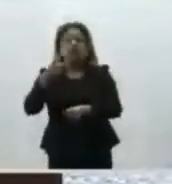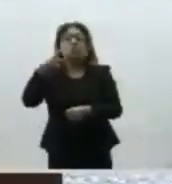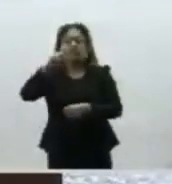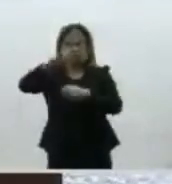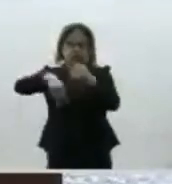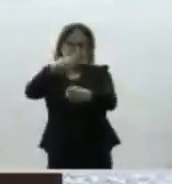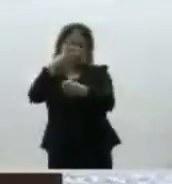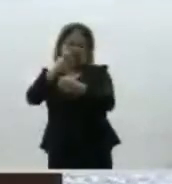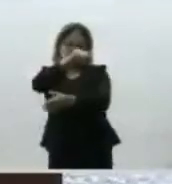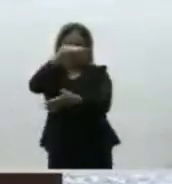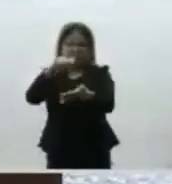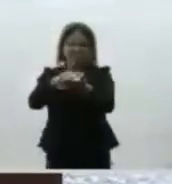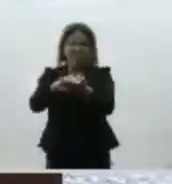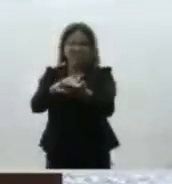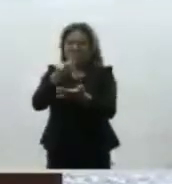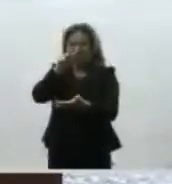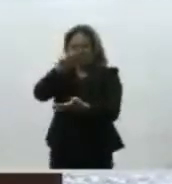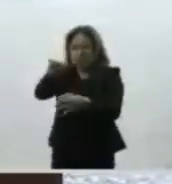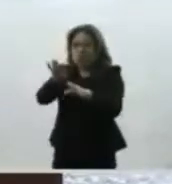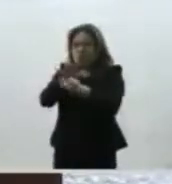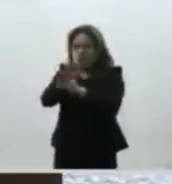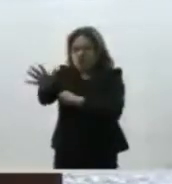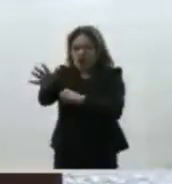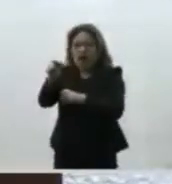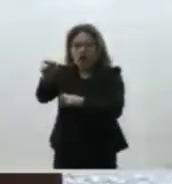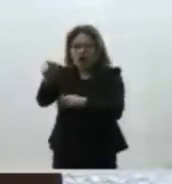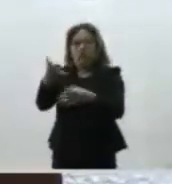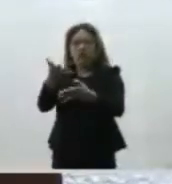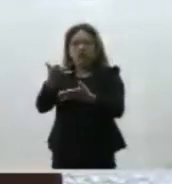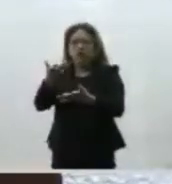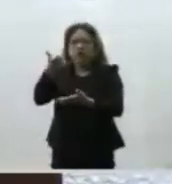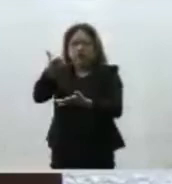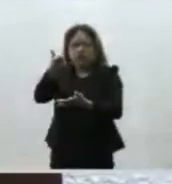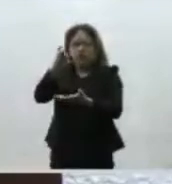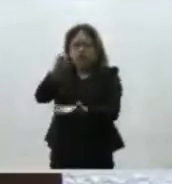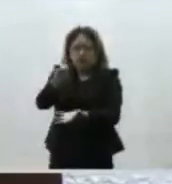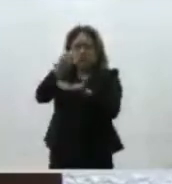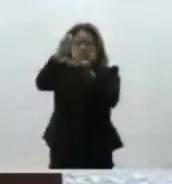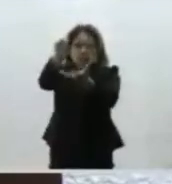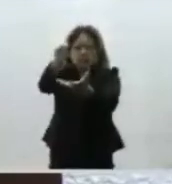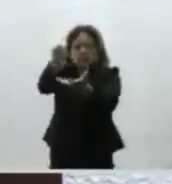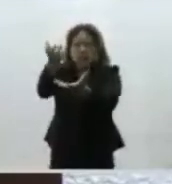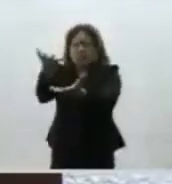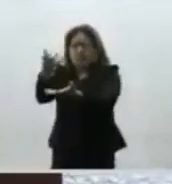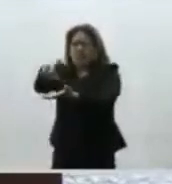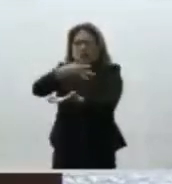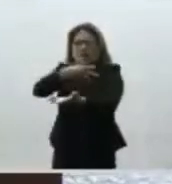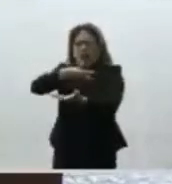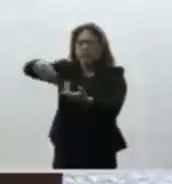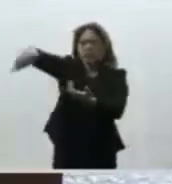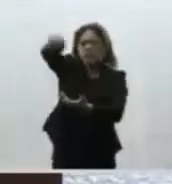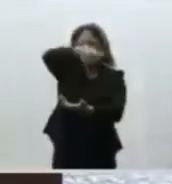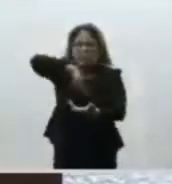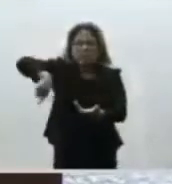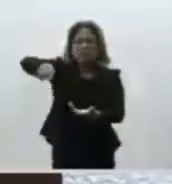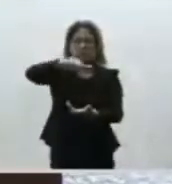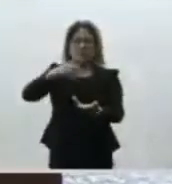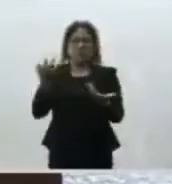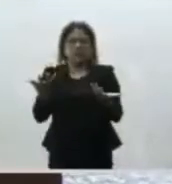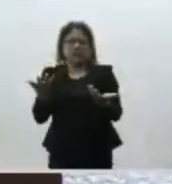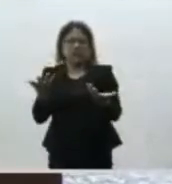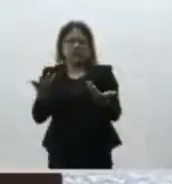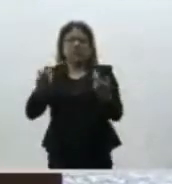segundo lugar tampoco se pudo justificar que de este fideicomiso salieran recursos que se destinaran a